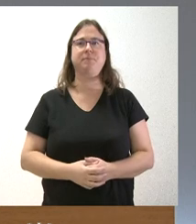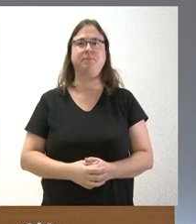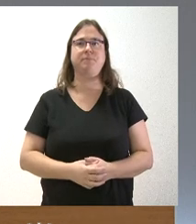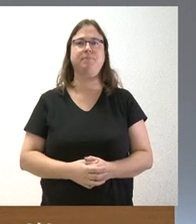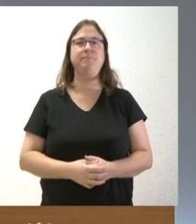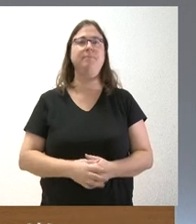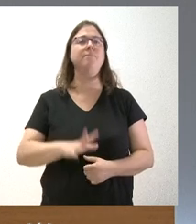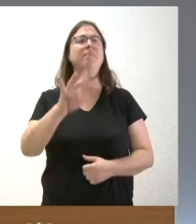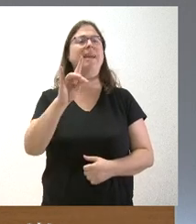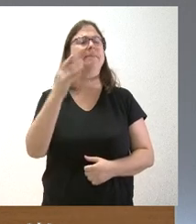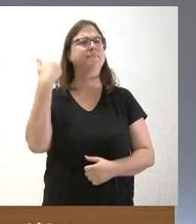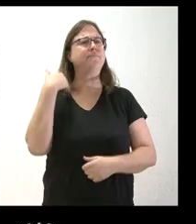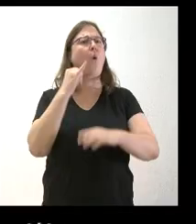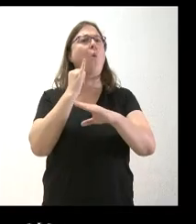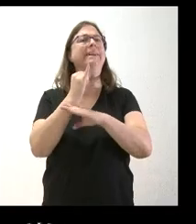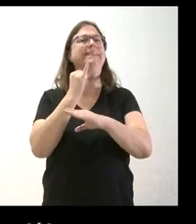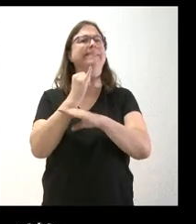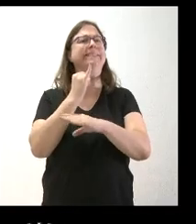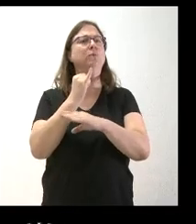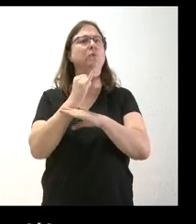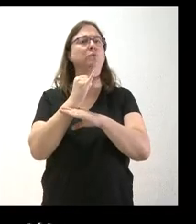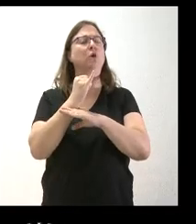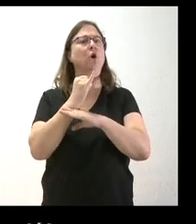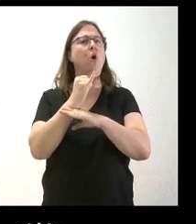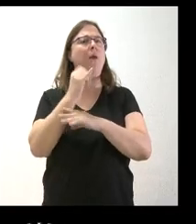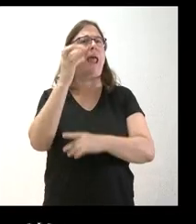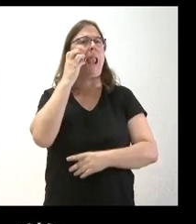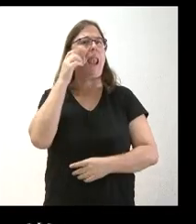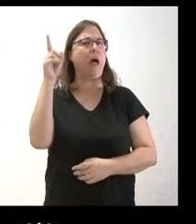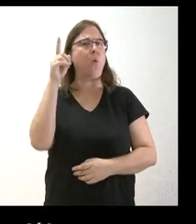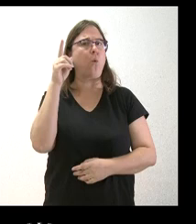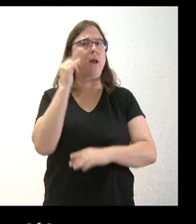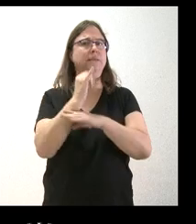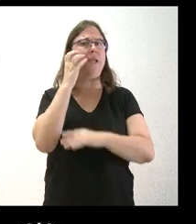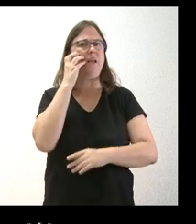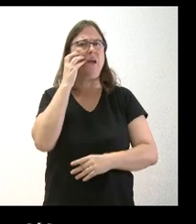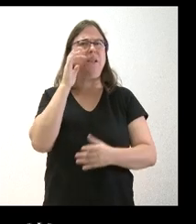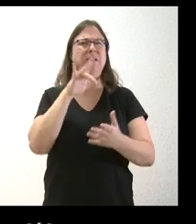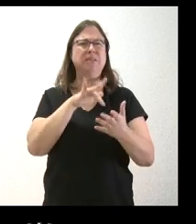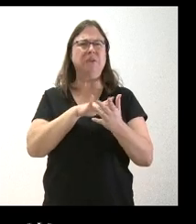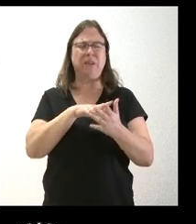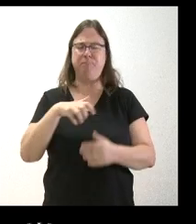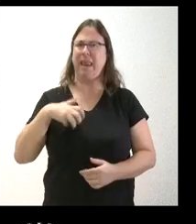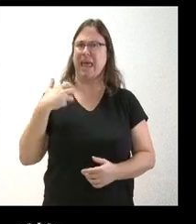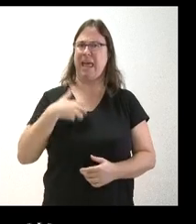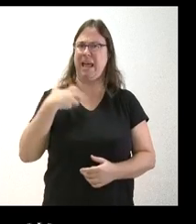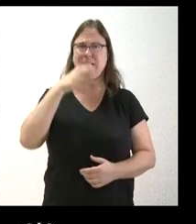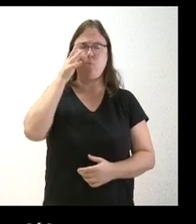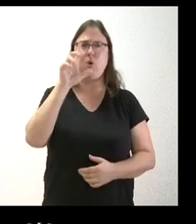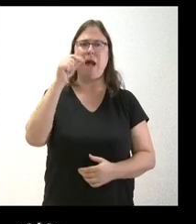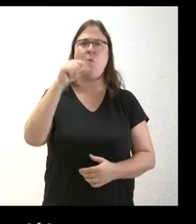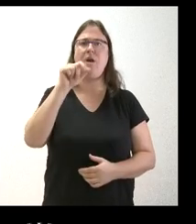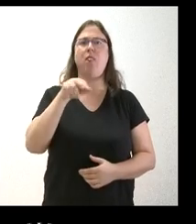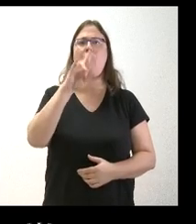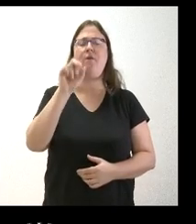Sí, en un instituto de Laguna de Duero, creo que me dicen, han habido varias quejas de padres,